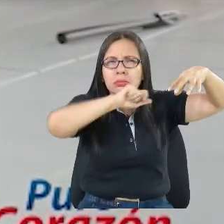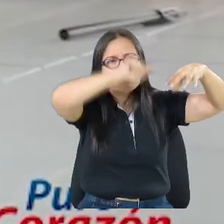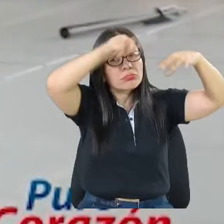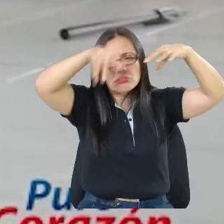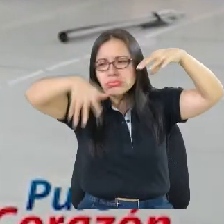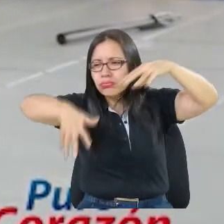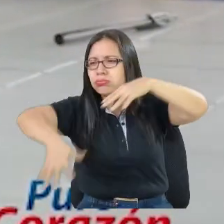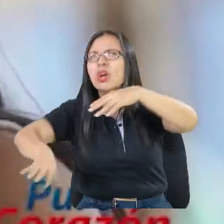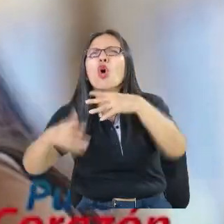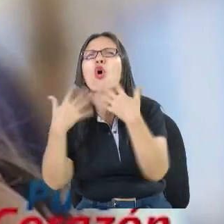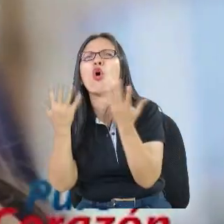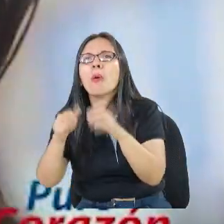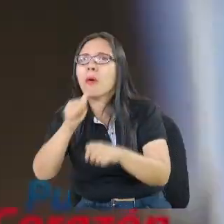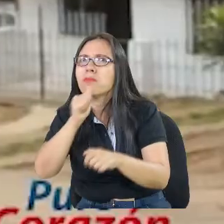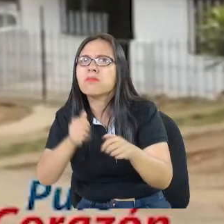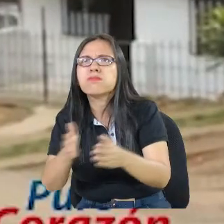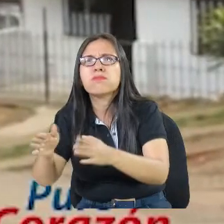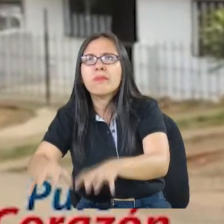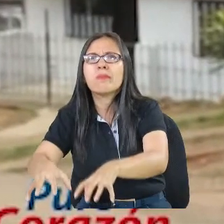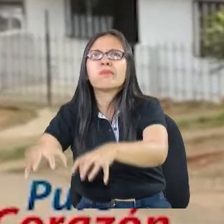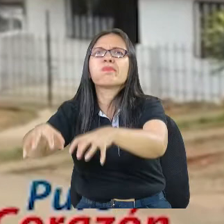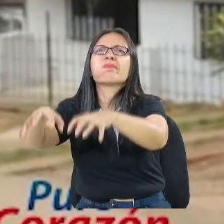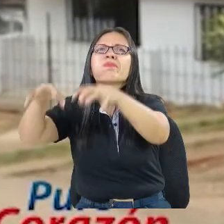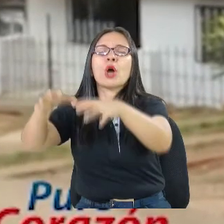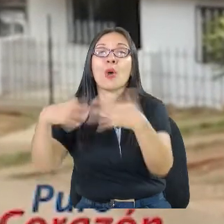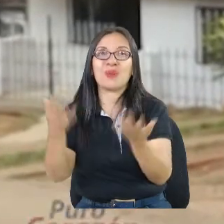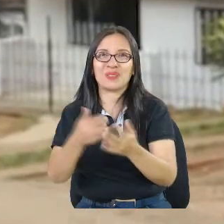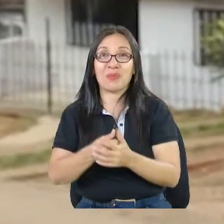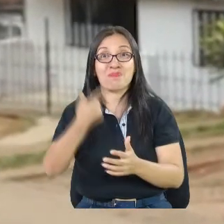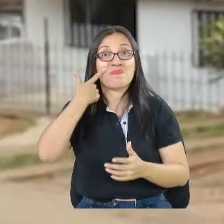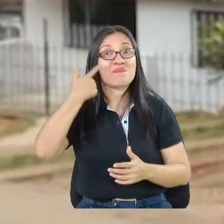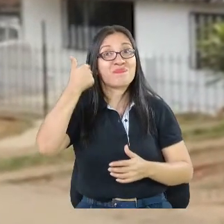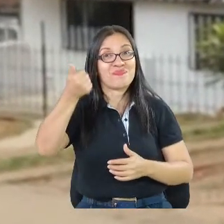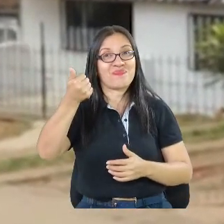Estuvo mucha relatividad. Muchas gracias. Chao.